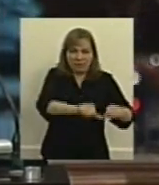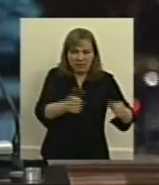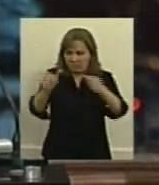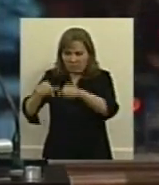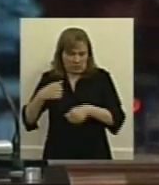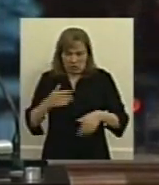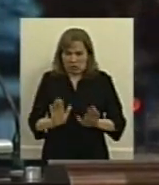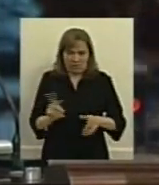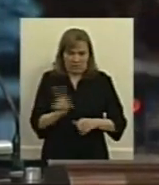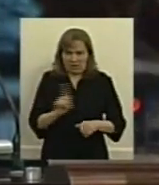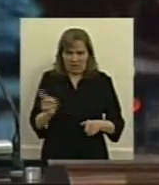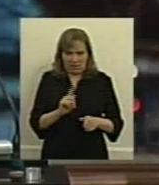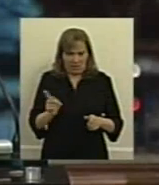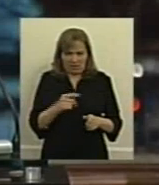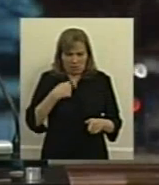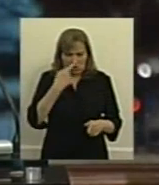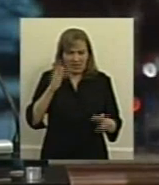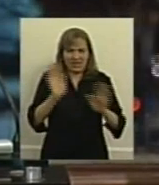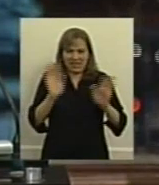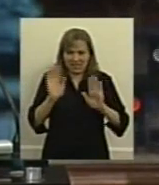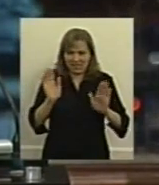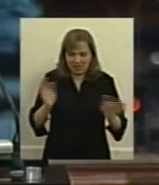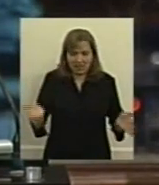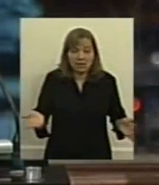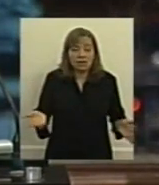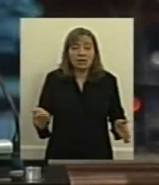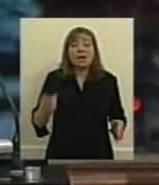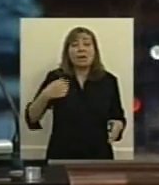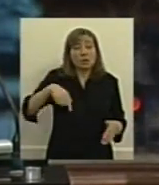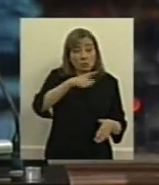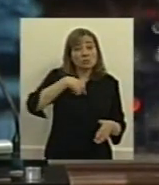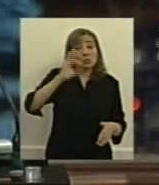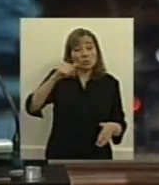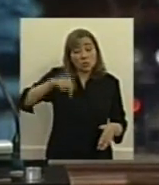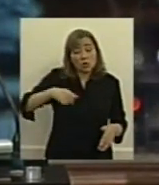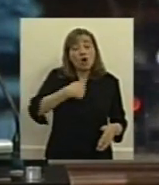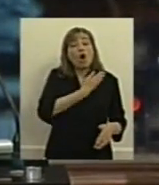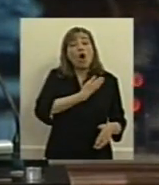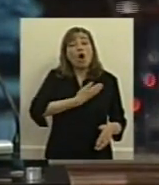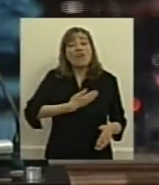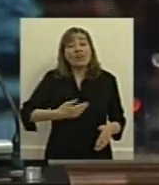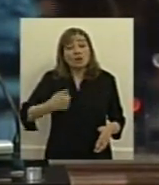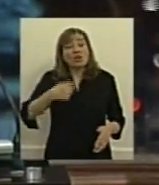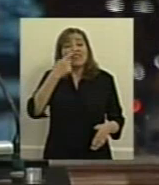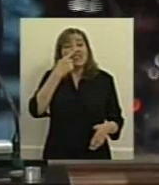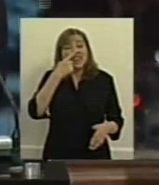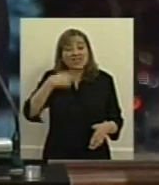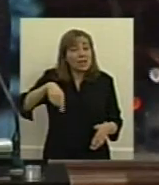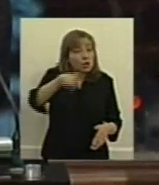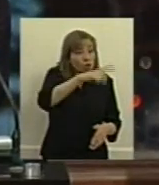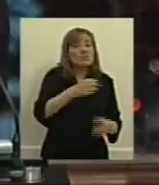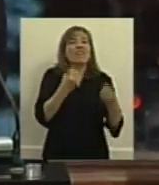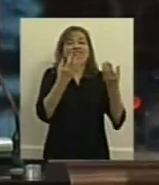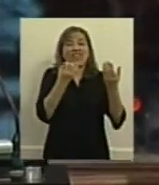algo puede acreditar este gobierno que nunca le ha interesado que se funda ninguna empresa